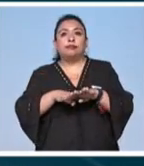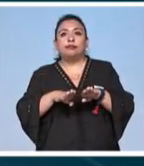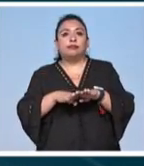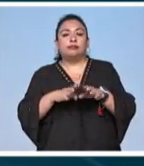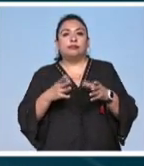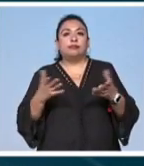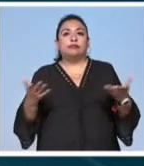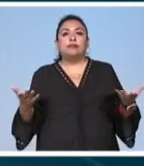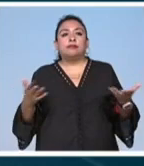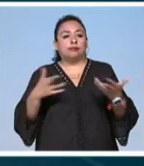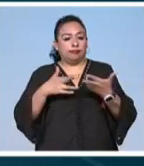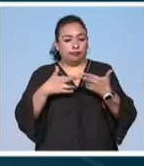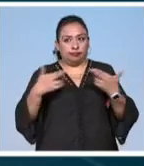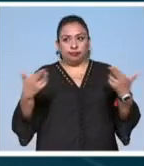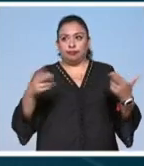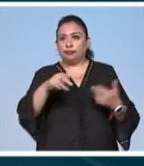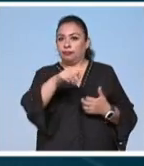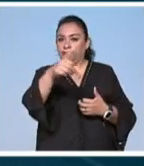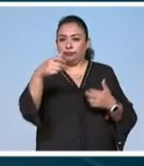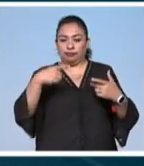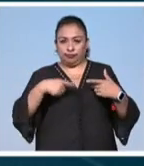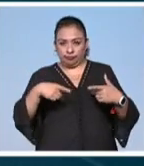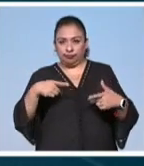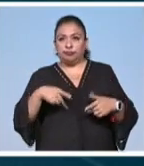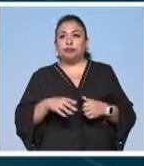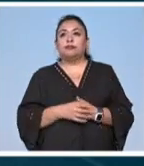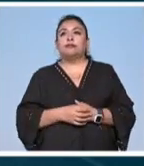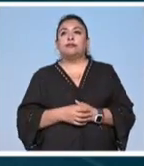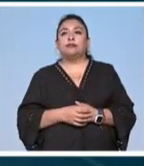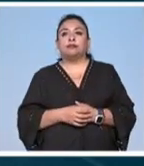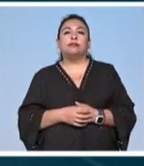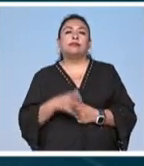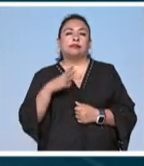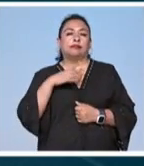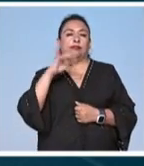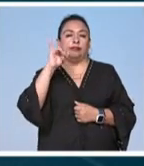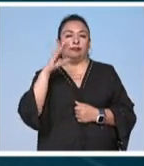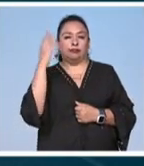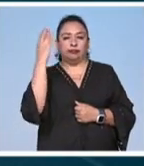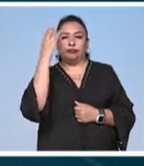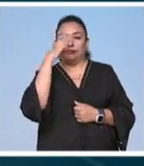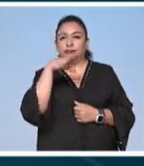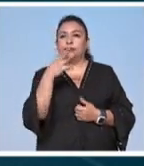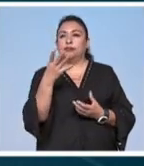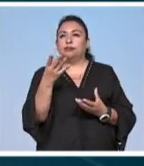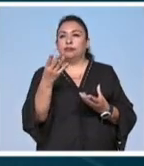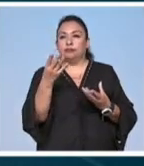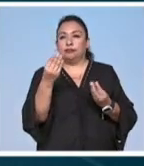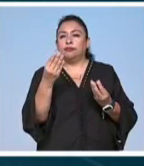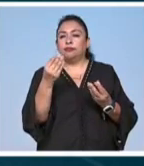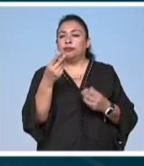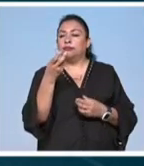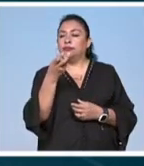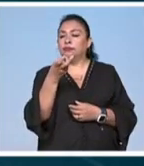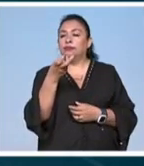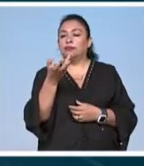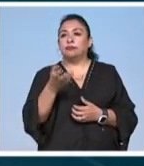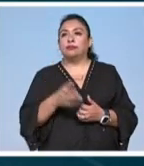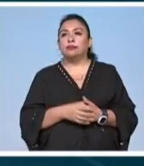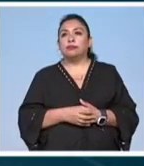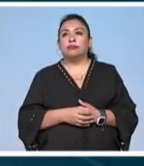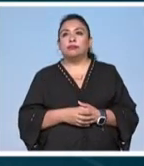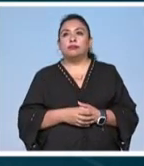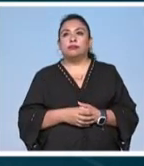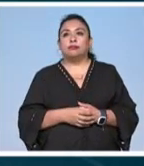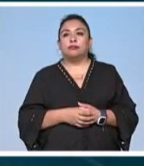de la relación con los demás retomé imágenes fotográficas y muchas de ellas fueron precisamente de